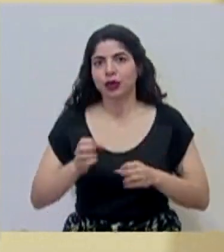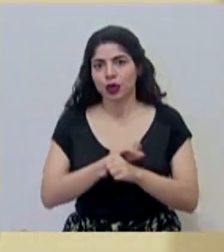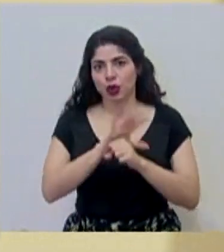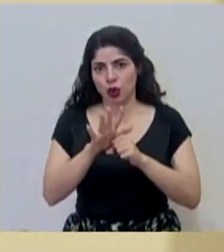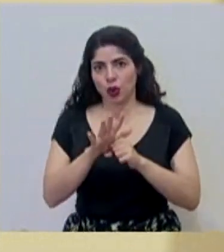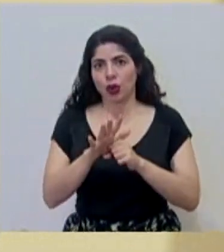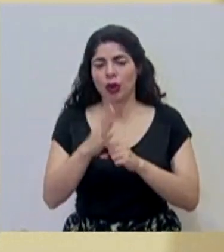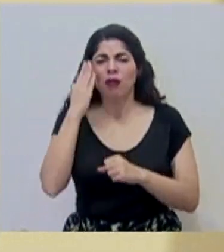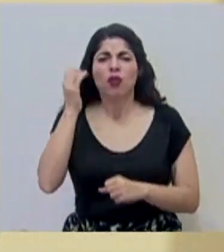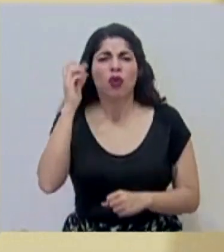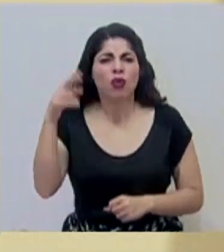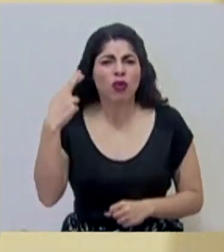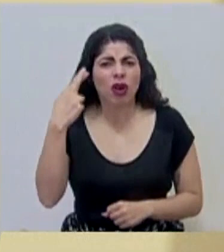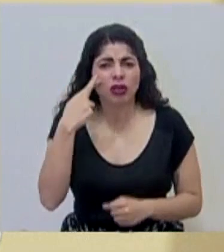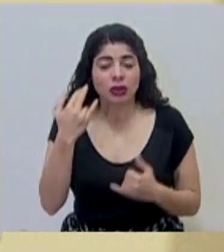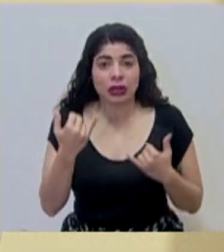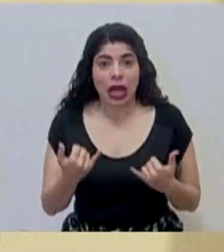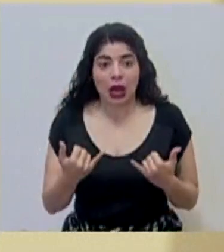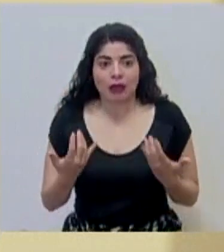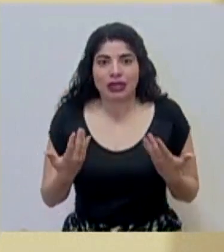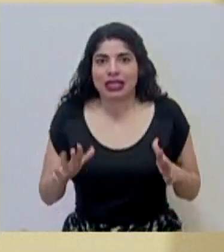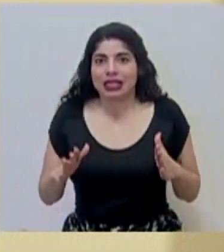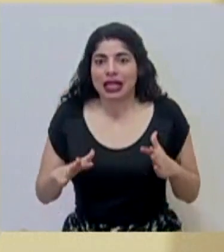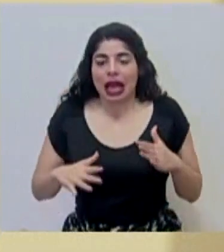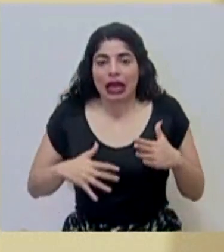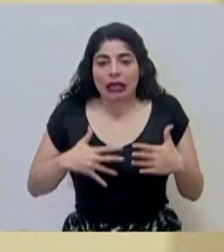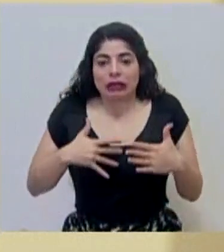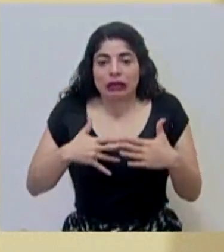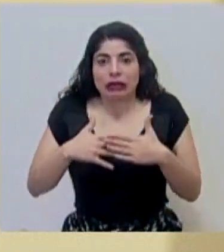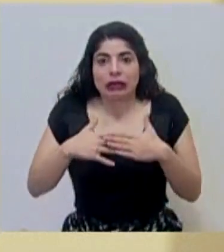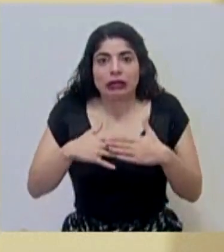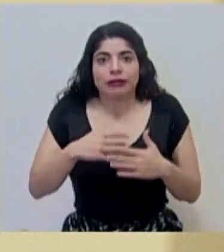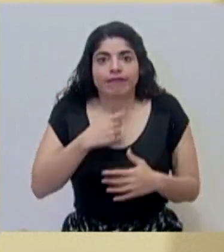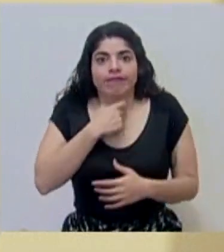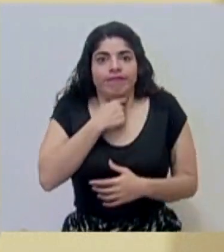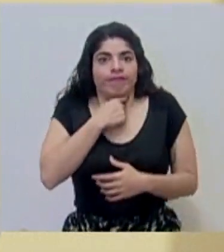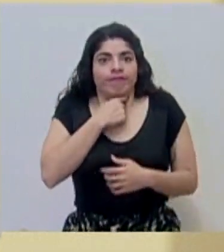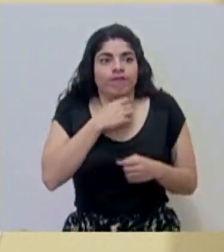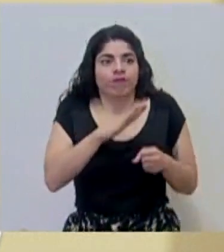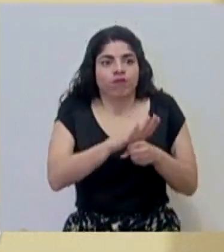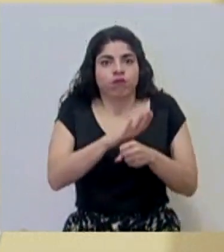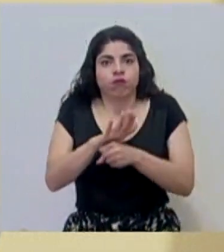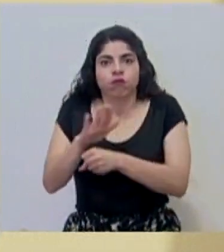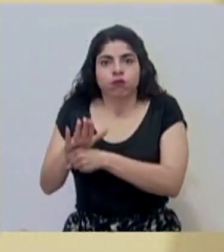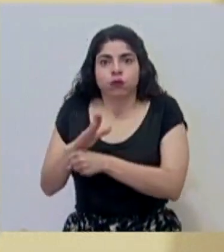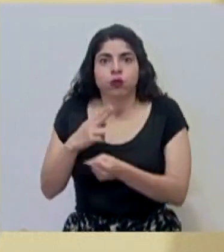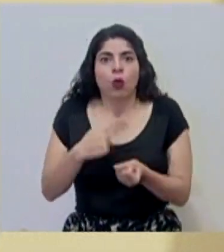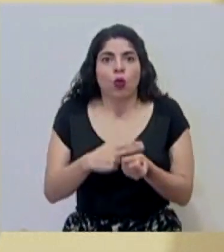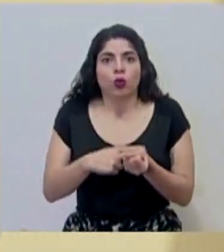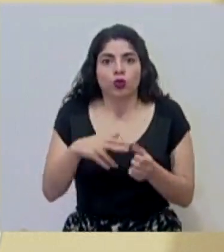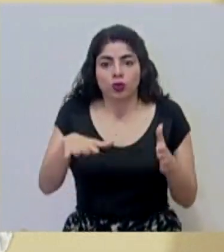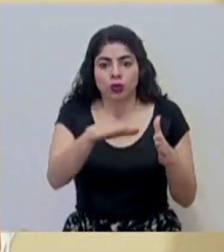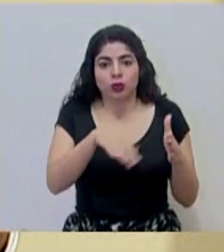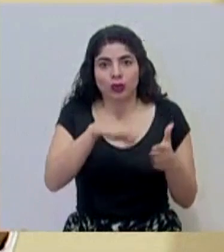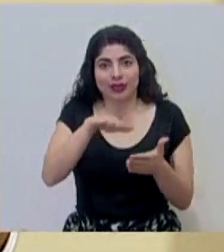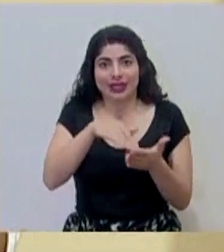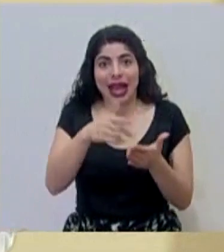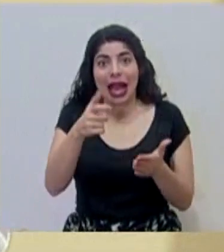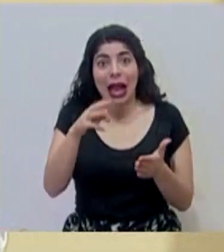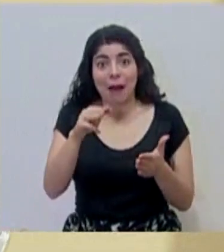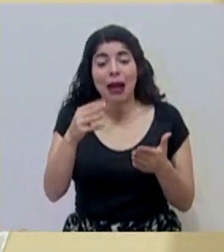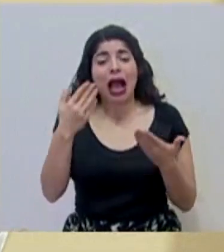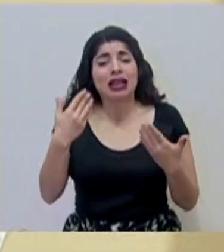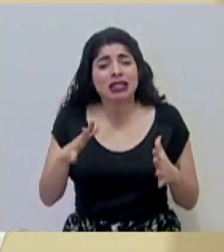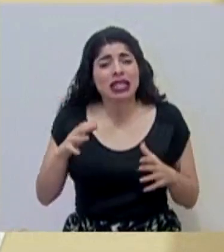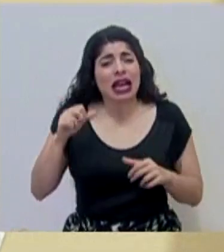Esto debido a que ya estamos llegando a un límite en los hospitales del gran área metropolitana. A pesar de los